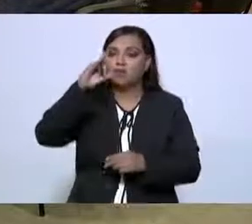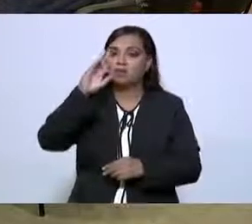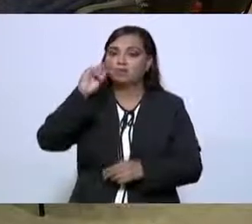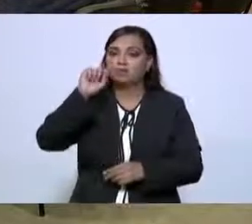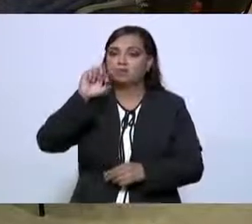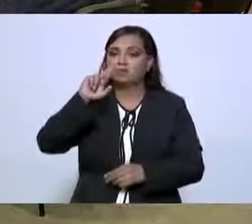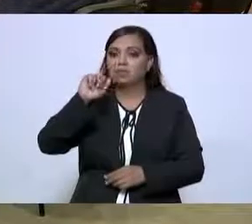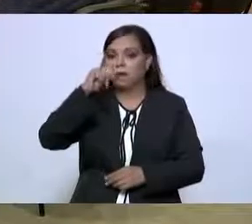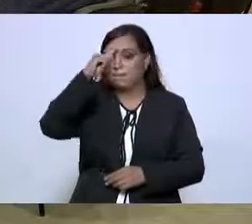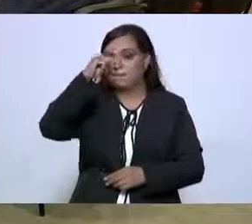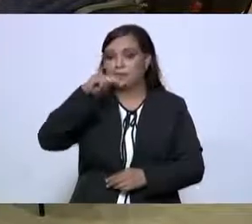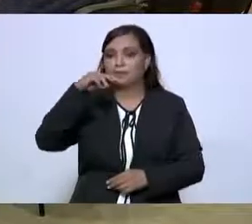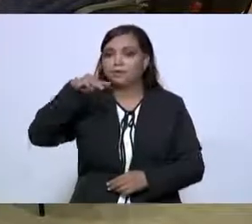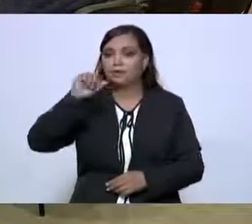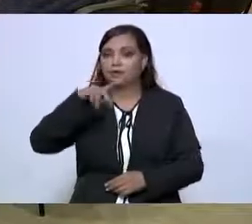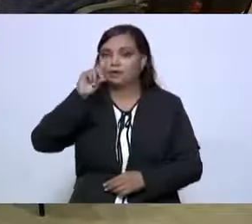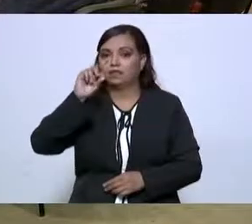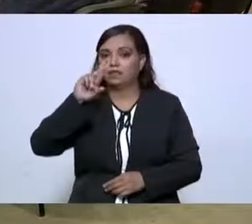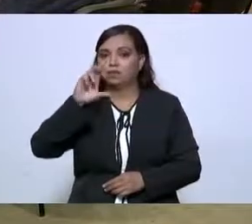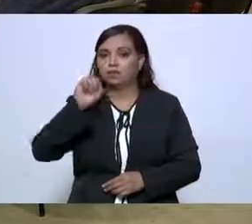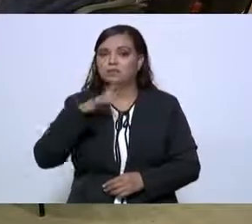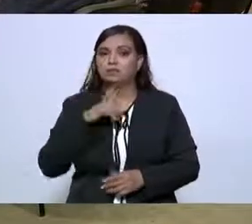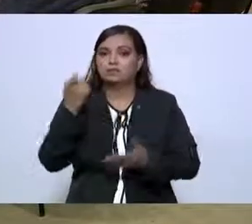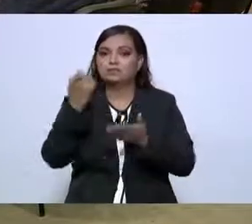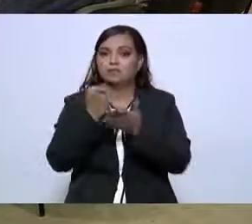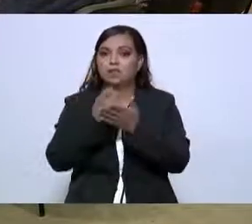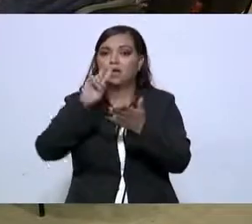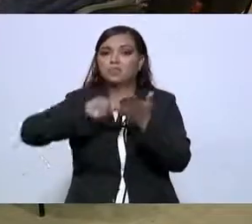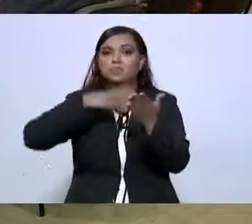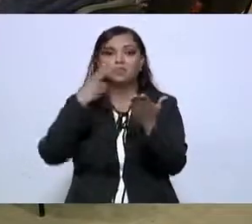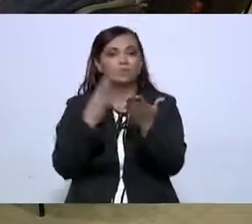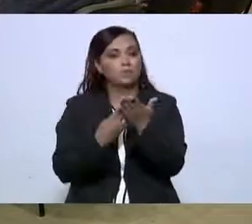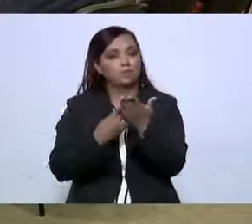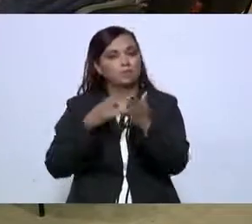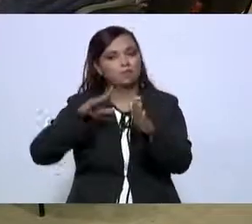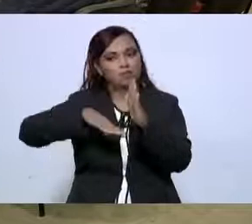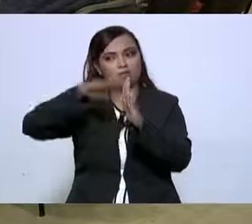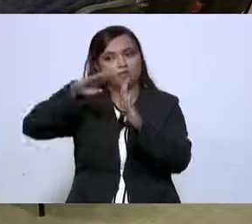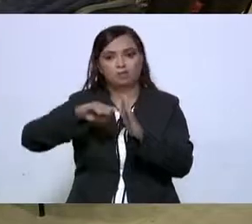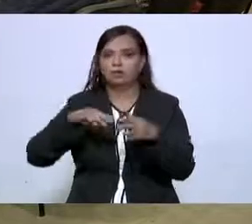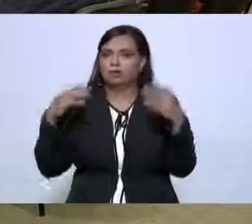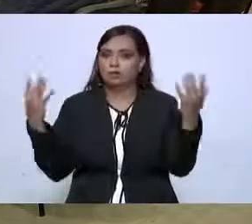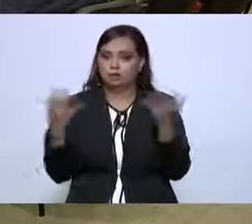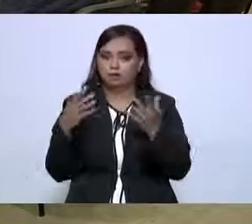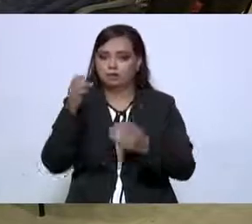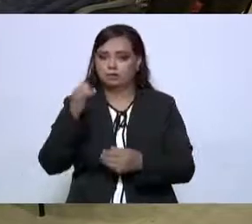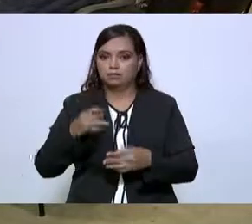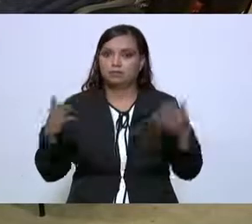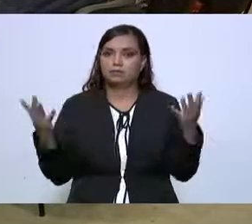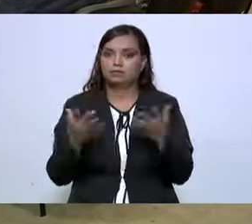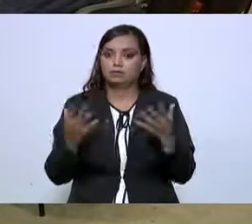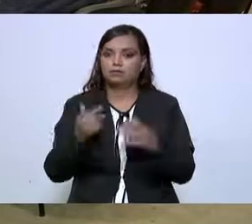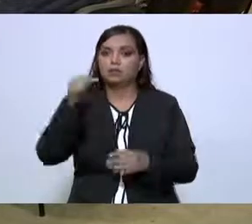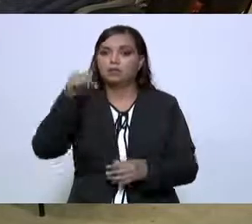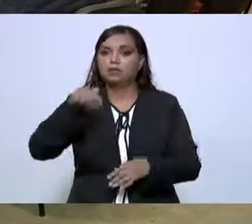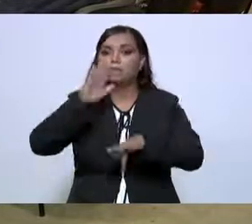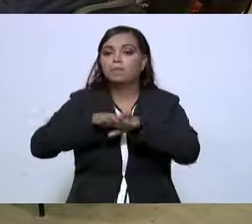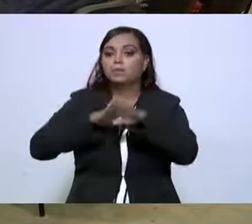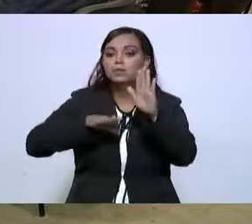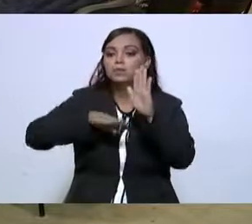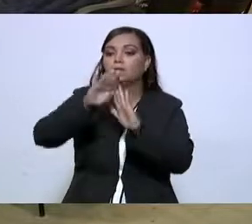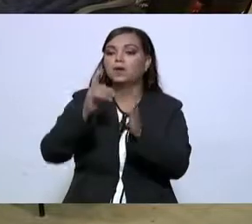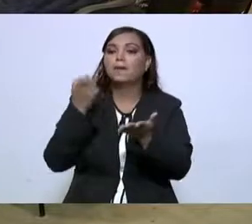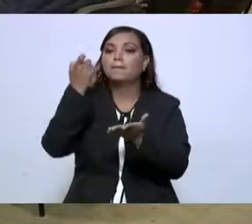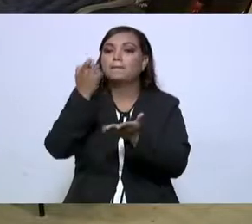por las maquiladoras, el salario mínimo iba a ser del doble, y lo hemos cumplido. Aquí ha aumentado el